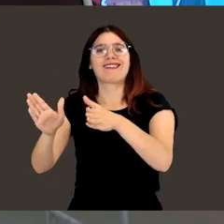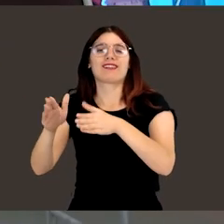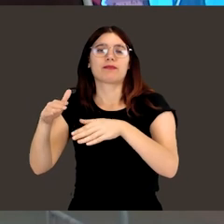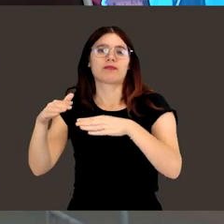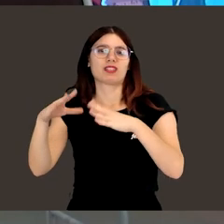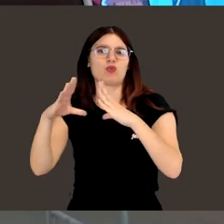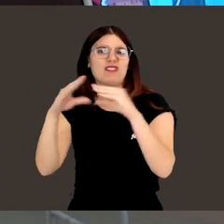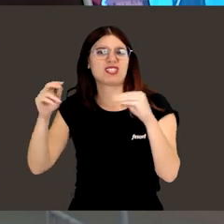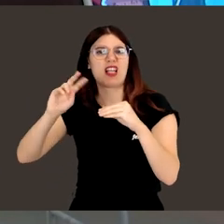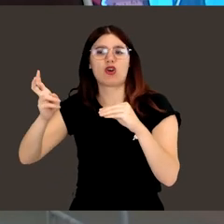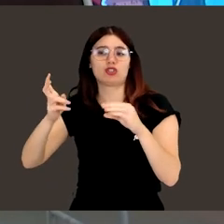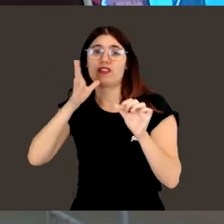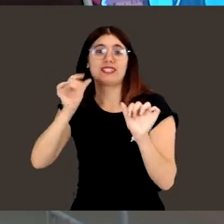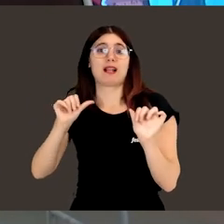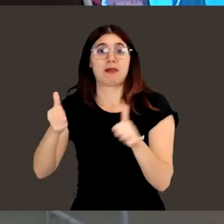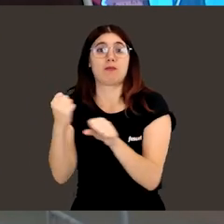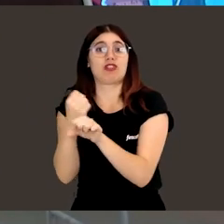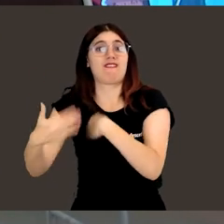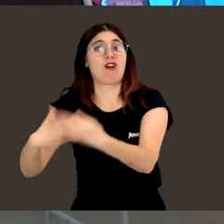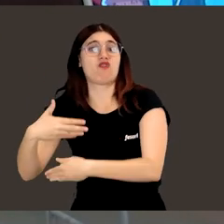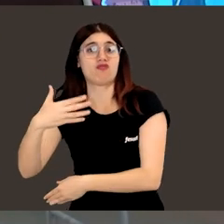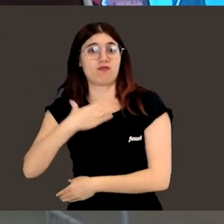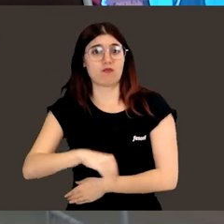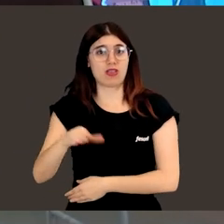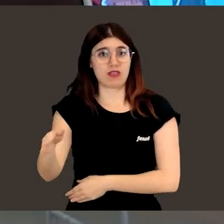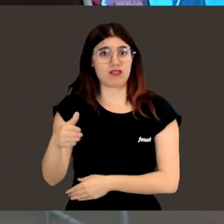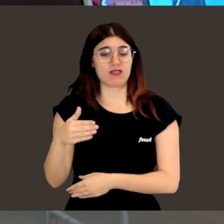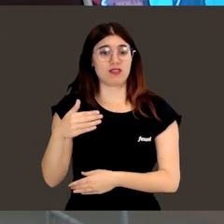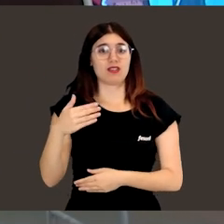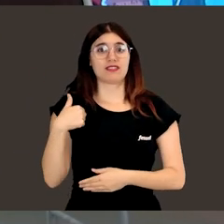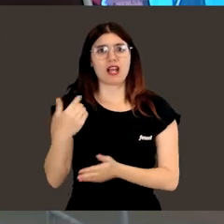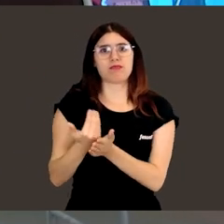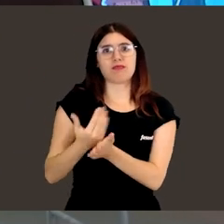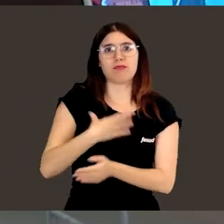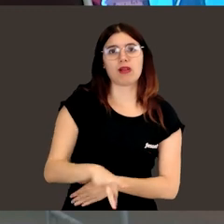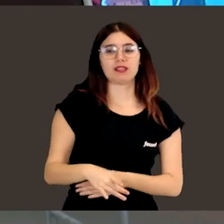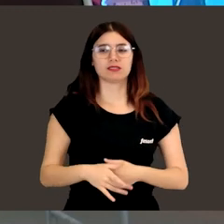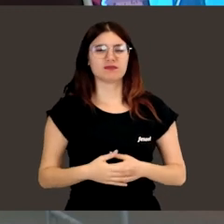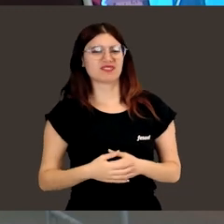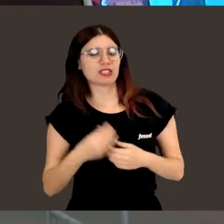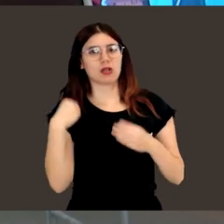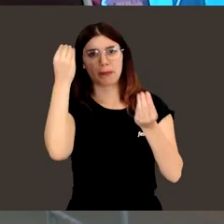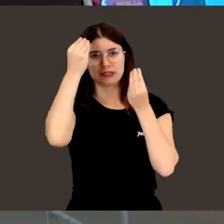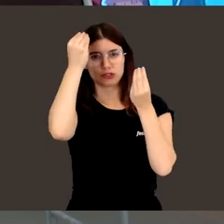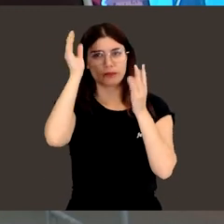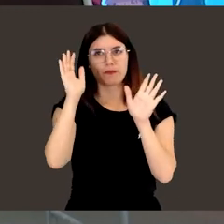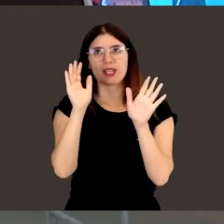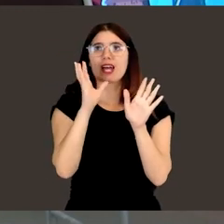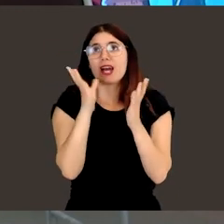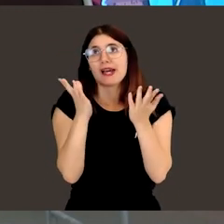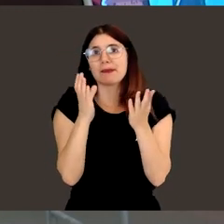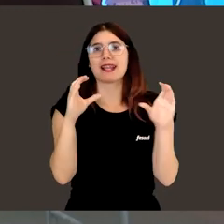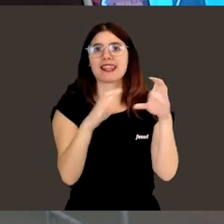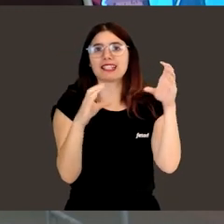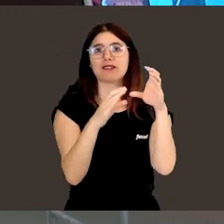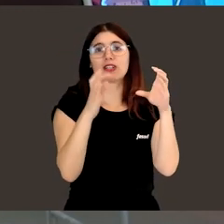vete a una carrera que desde el momento cero te empieza a dar réditos. Y claro, yo lo que digo es